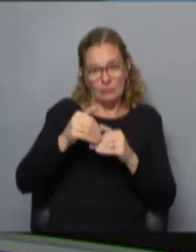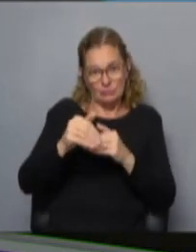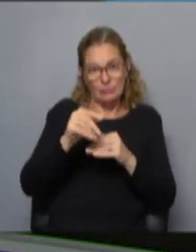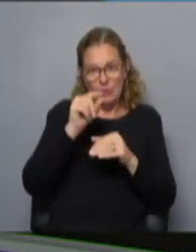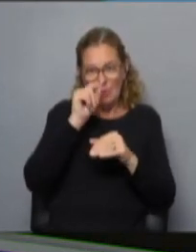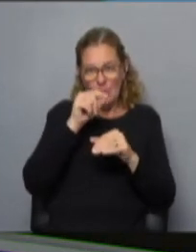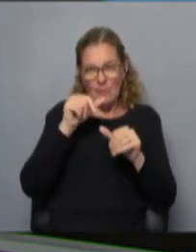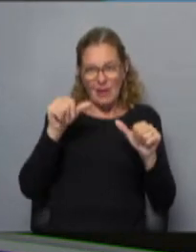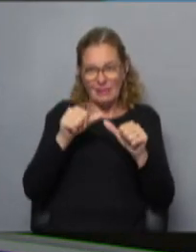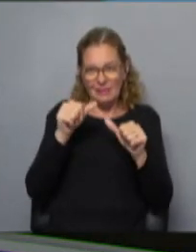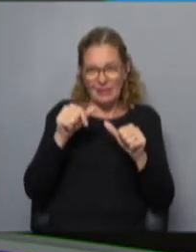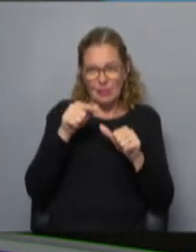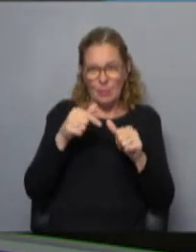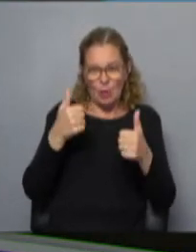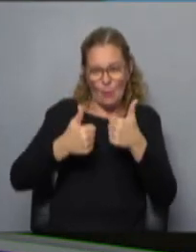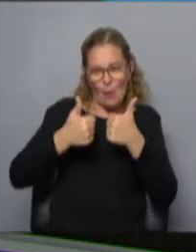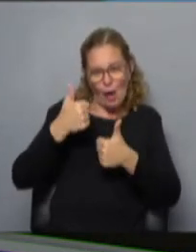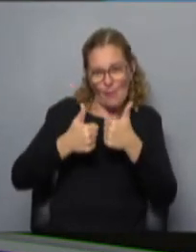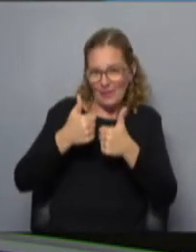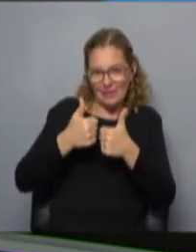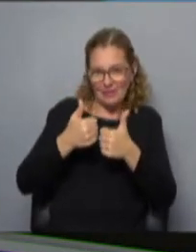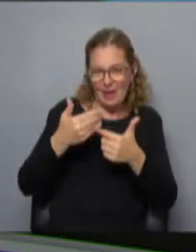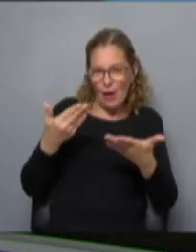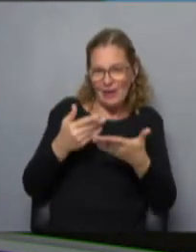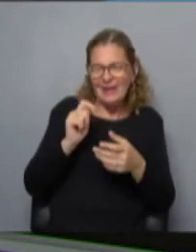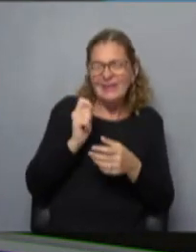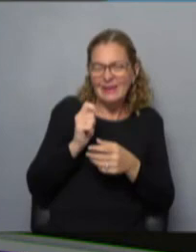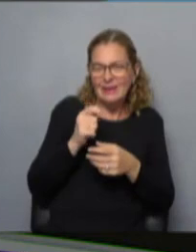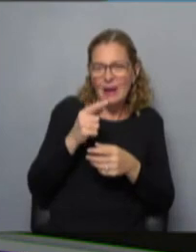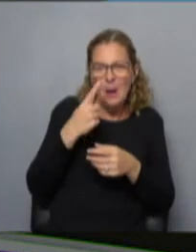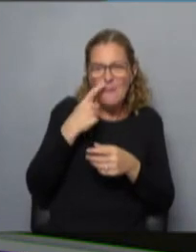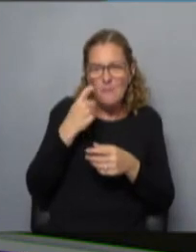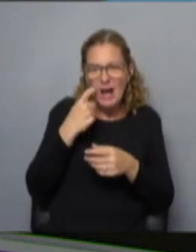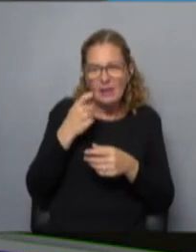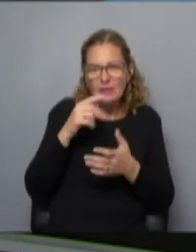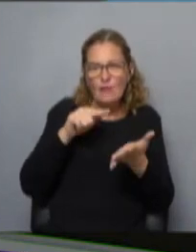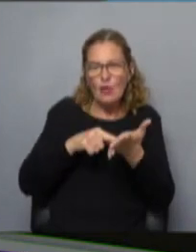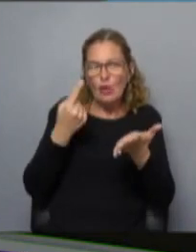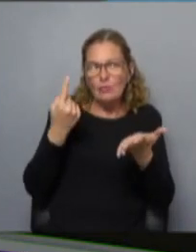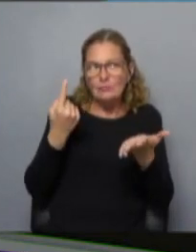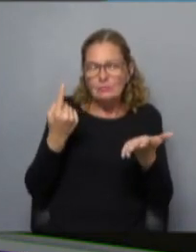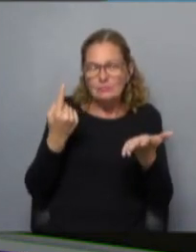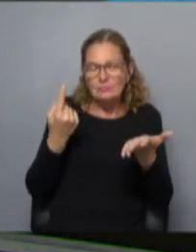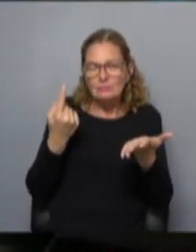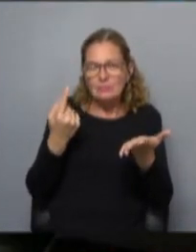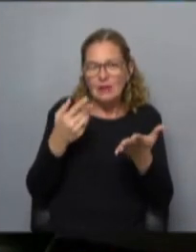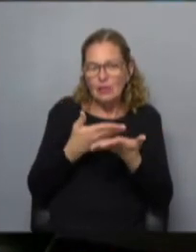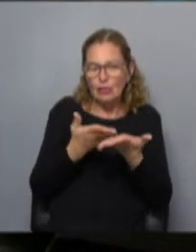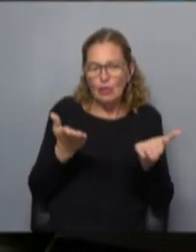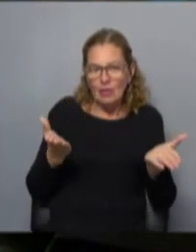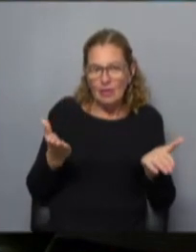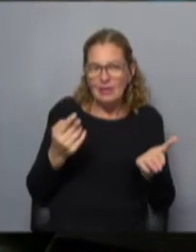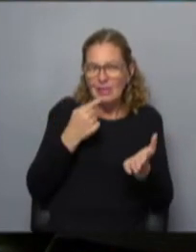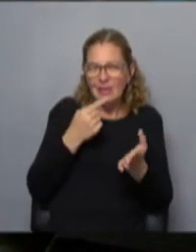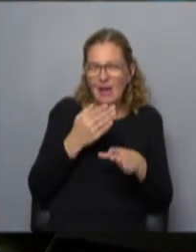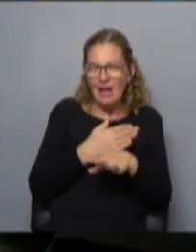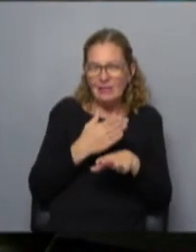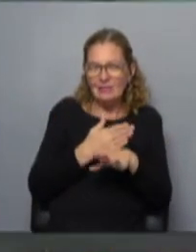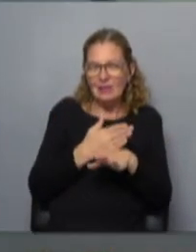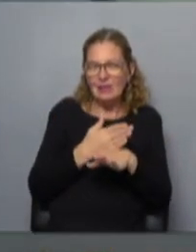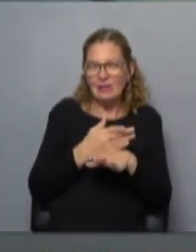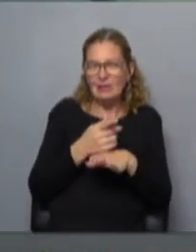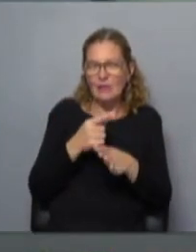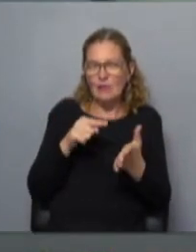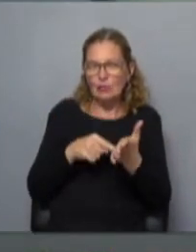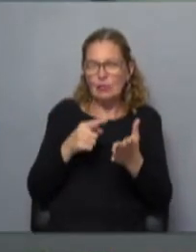va a hacer. Como que ahora hay hasta una competencia sobre quién es el padre del botón de editar. Y a todas las opciones que mencioné cuando hablé del uso